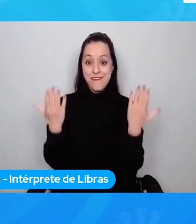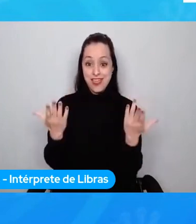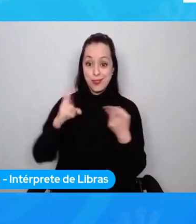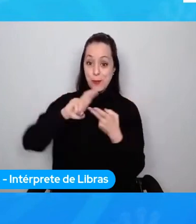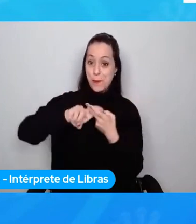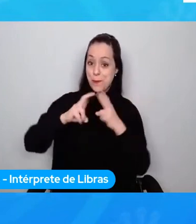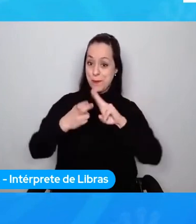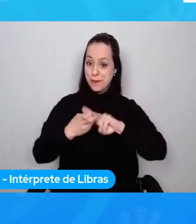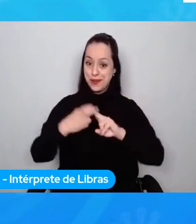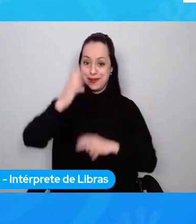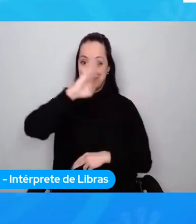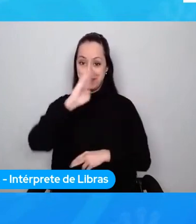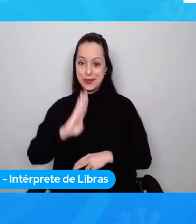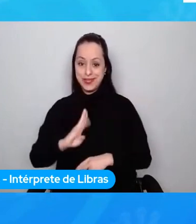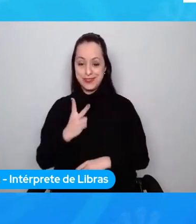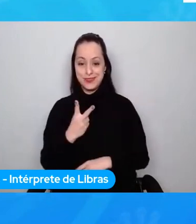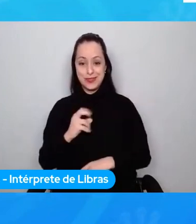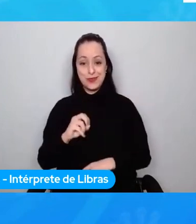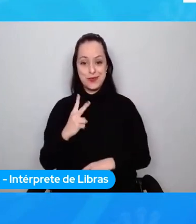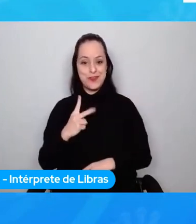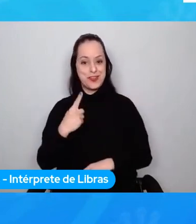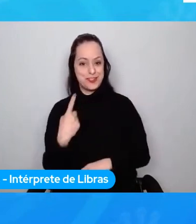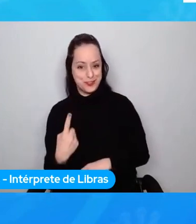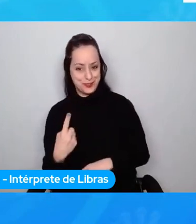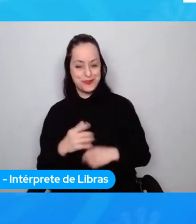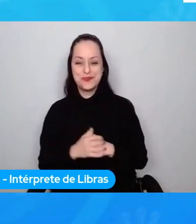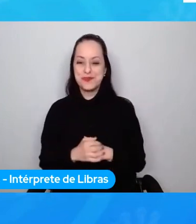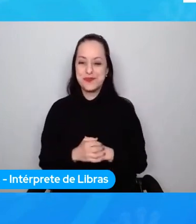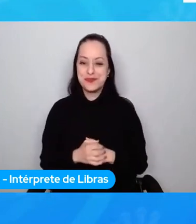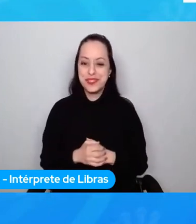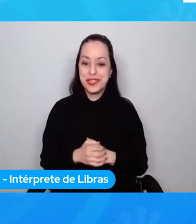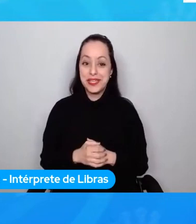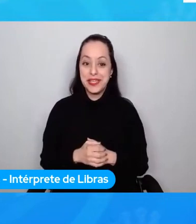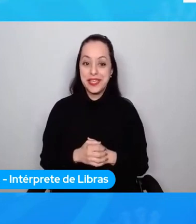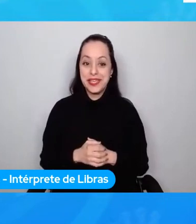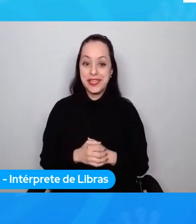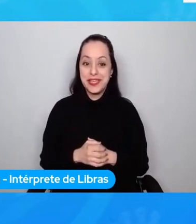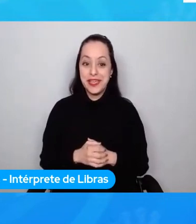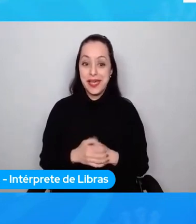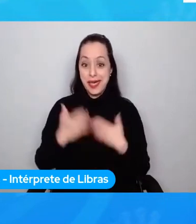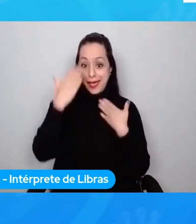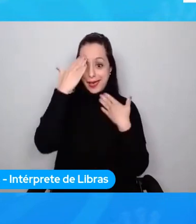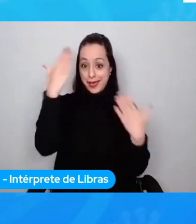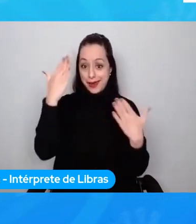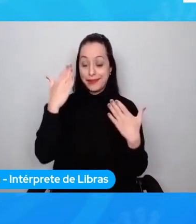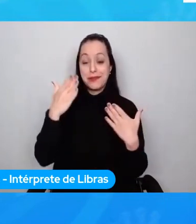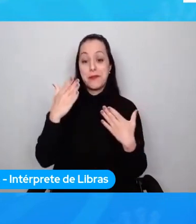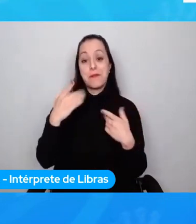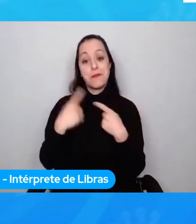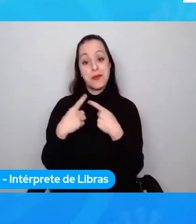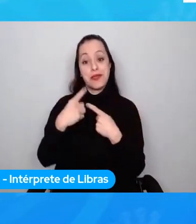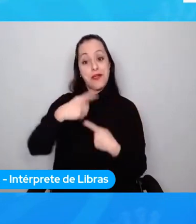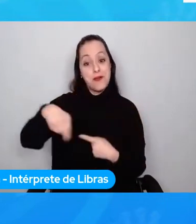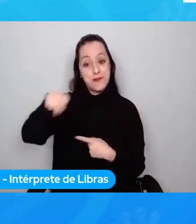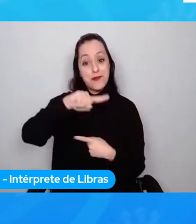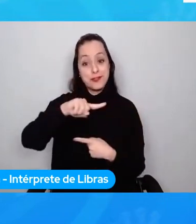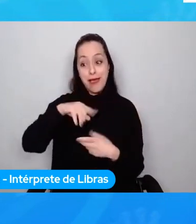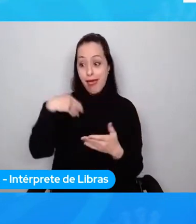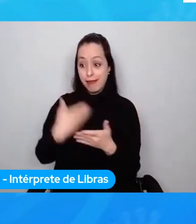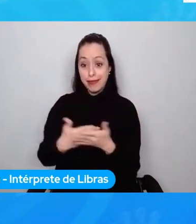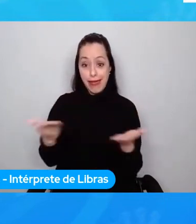2021. Les agradecemos que todavía a esta hora del día estén sintonizando el evento.